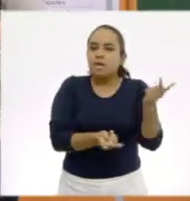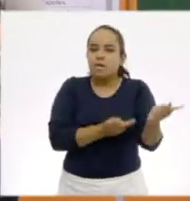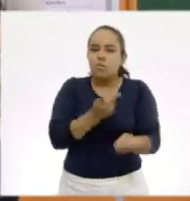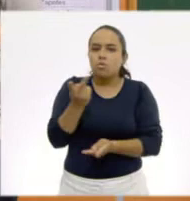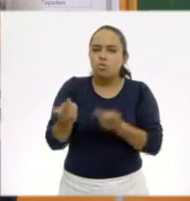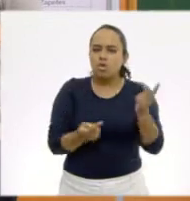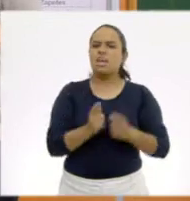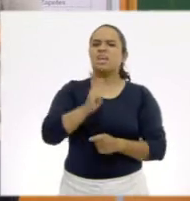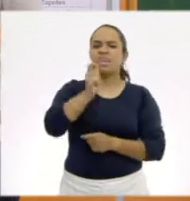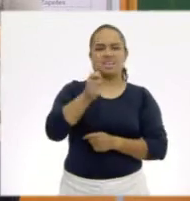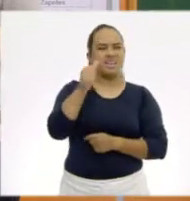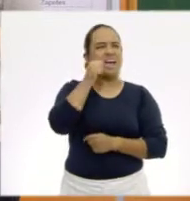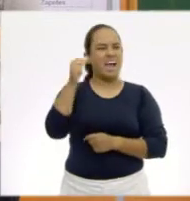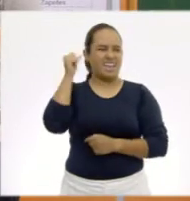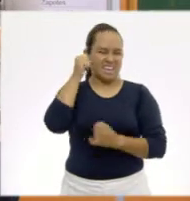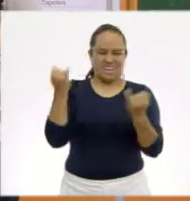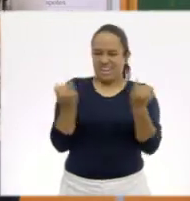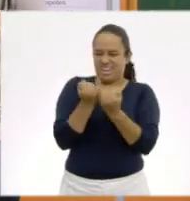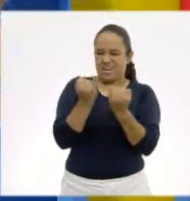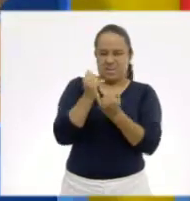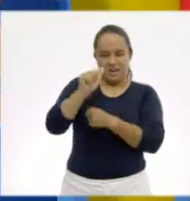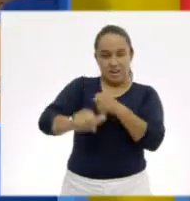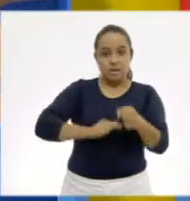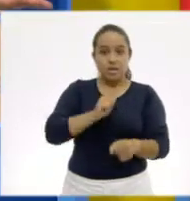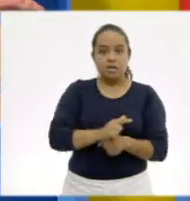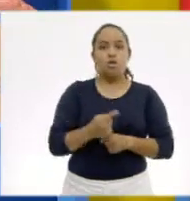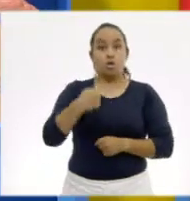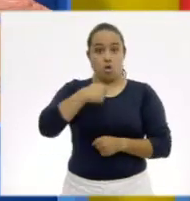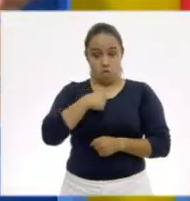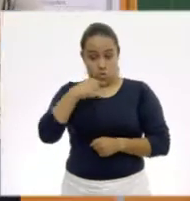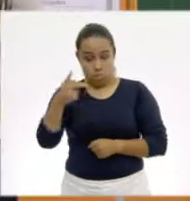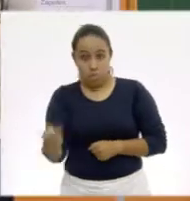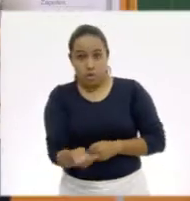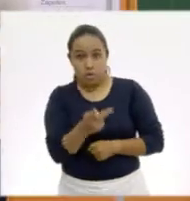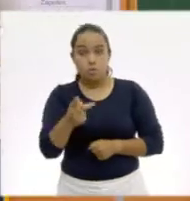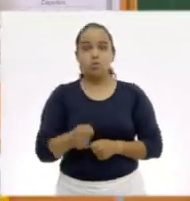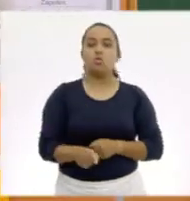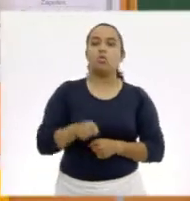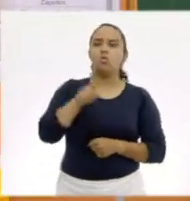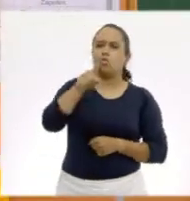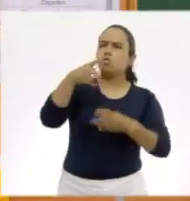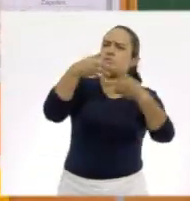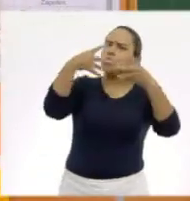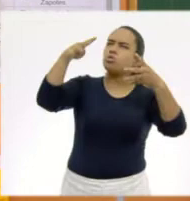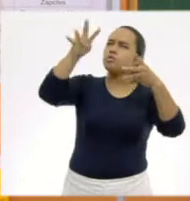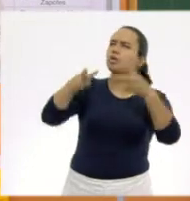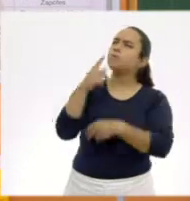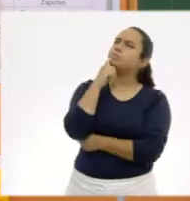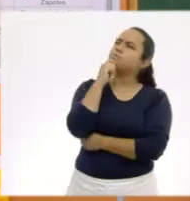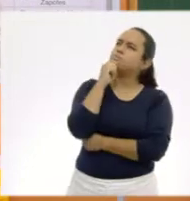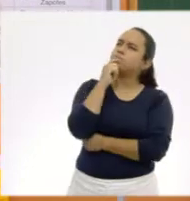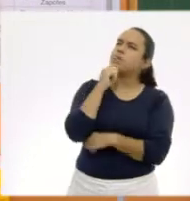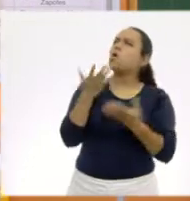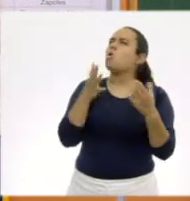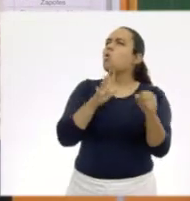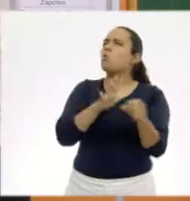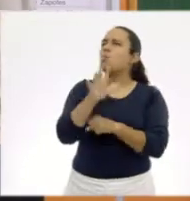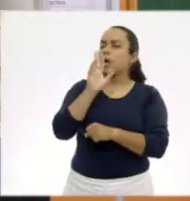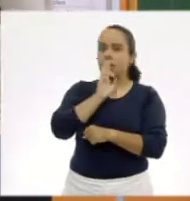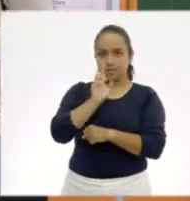Esto quiere decir, como ayer con los animales, te voy a hacer una pregunta, tú vas a ver la tabla y vas a identificar la respuesta.